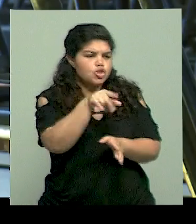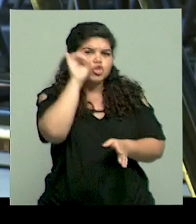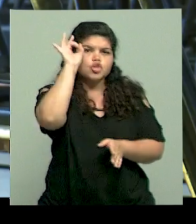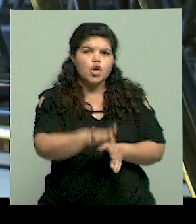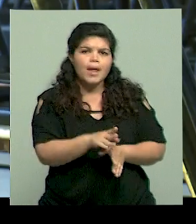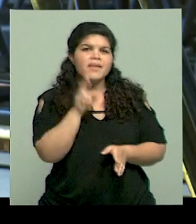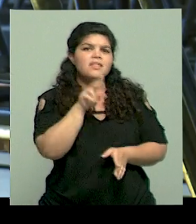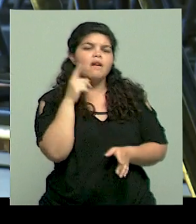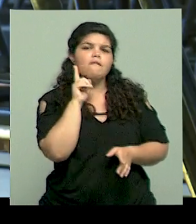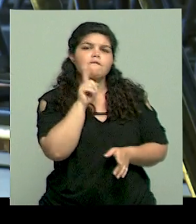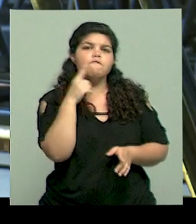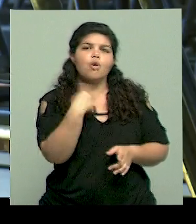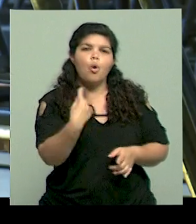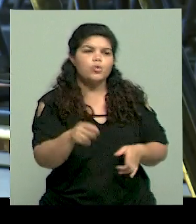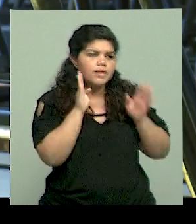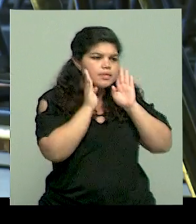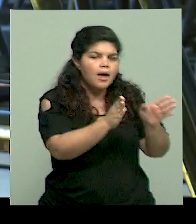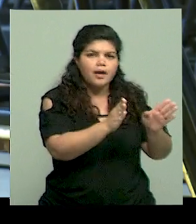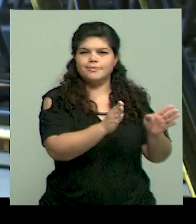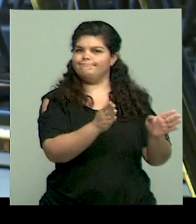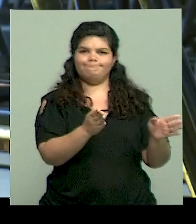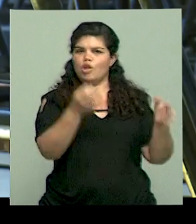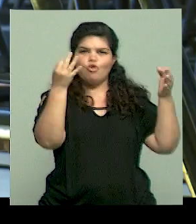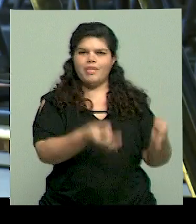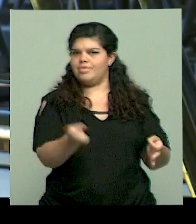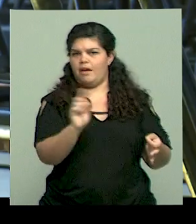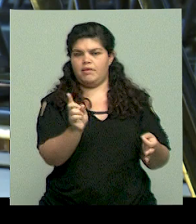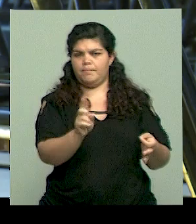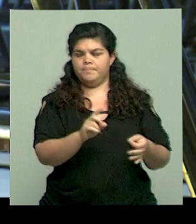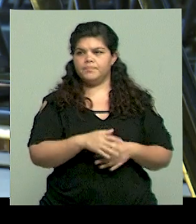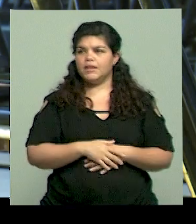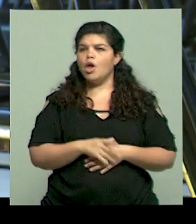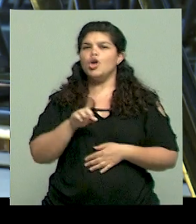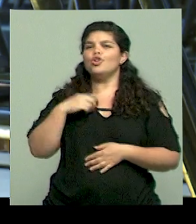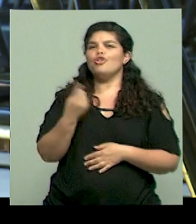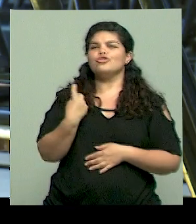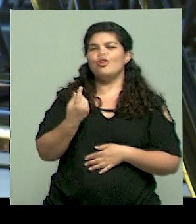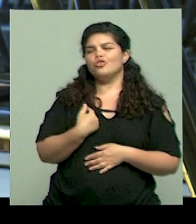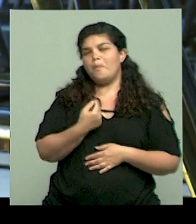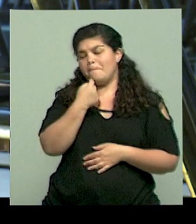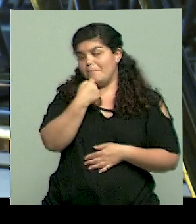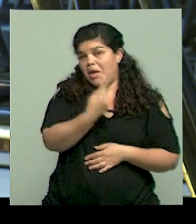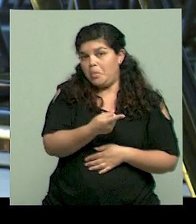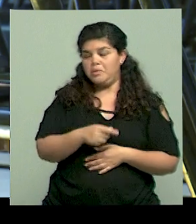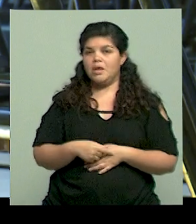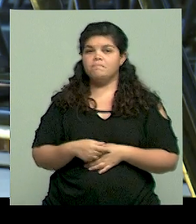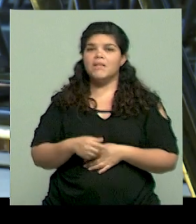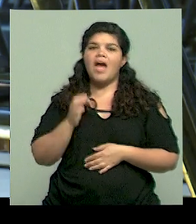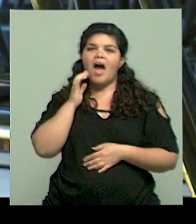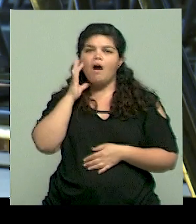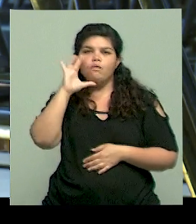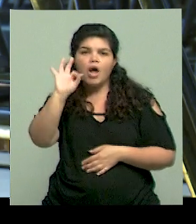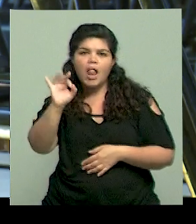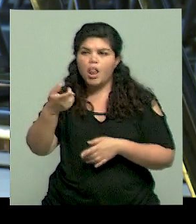Somos de heredar conductas alimentarias. Vos decías recién que nuestros abuelos por ahí eran los que mejor se